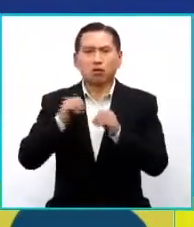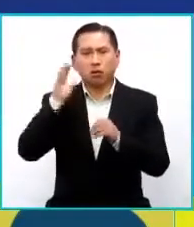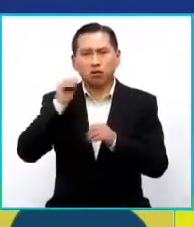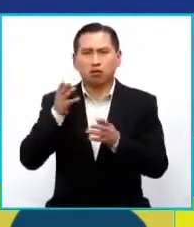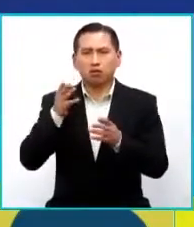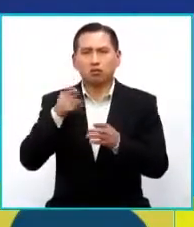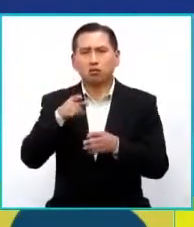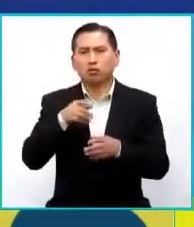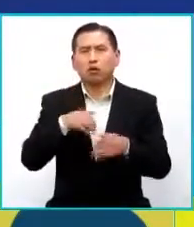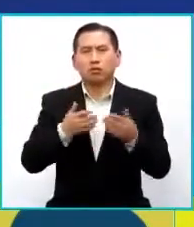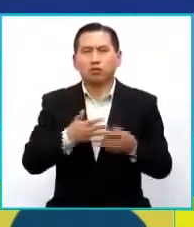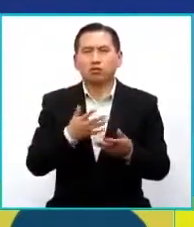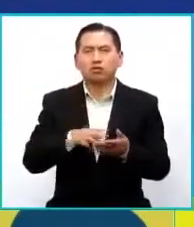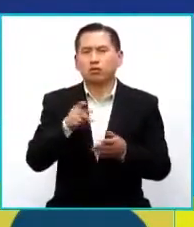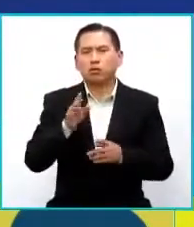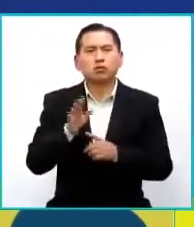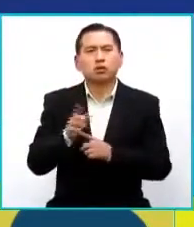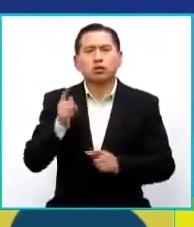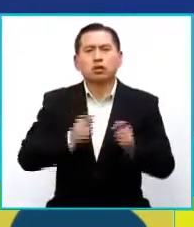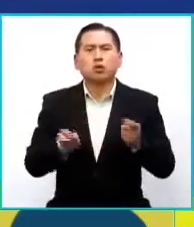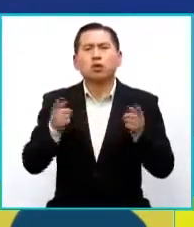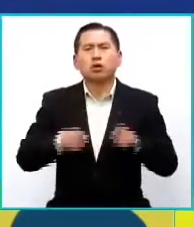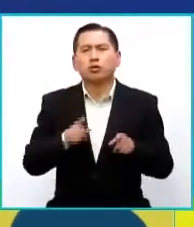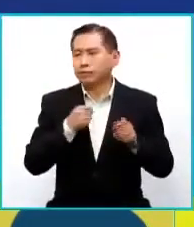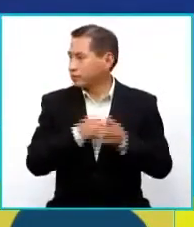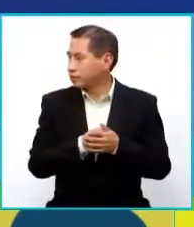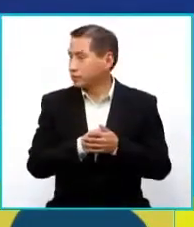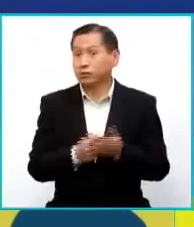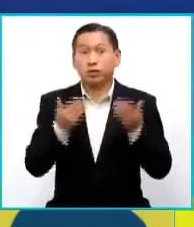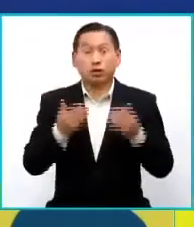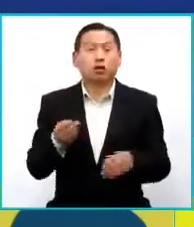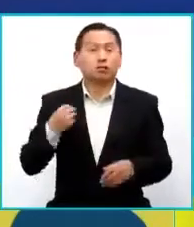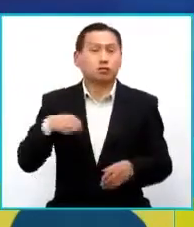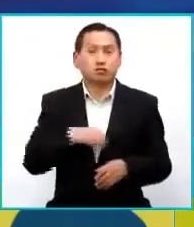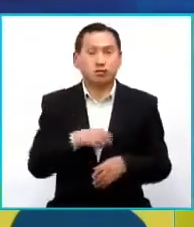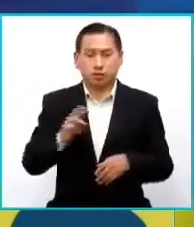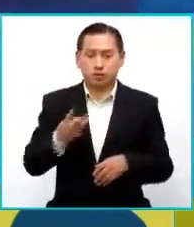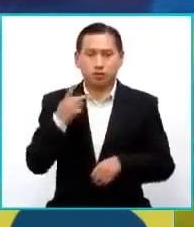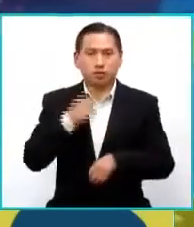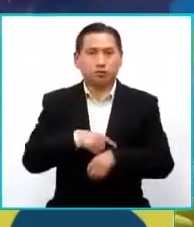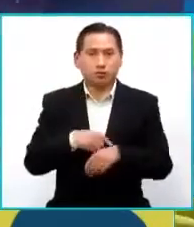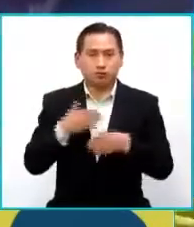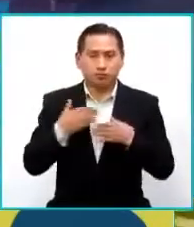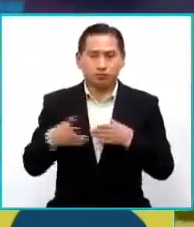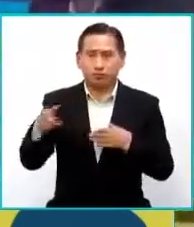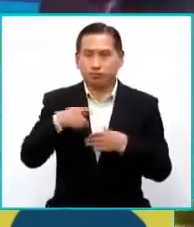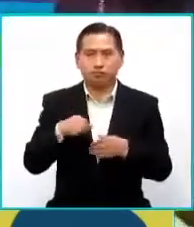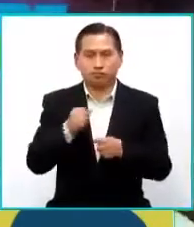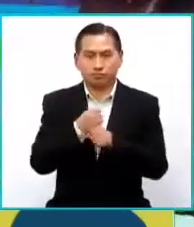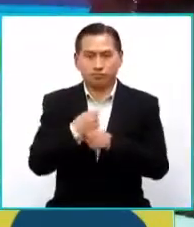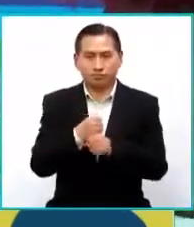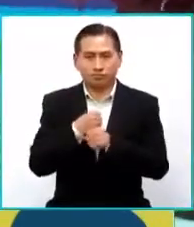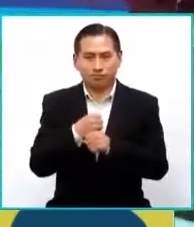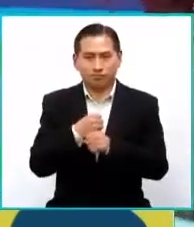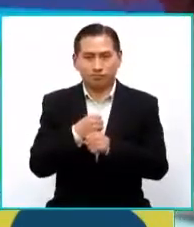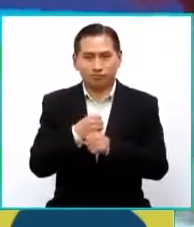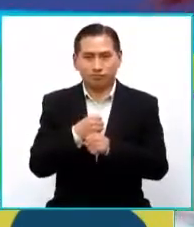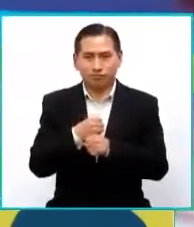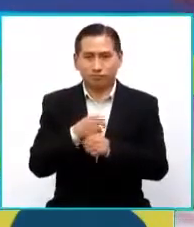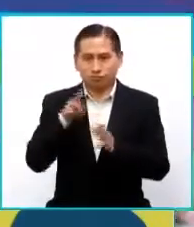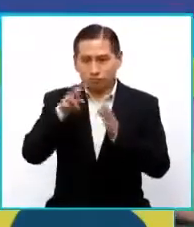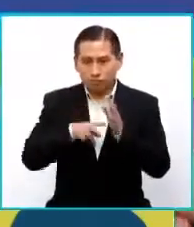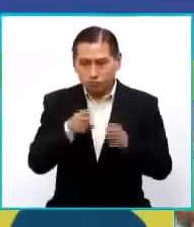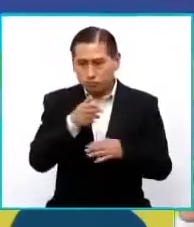desenvuelves en eso? ¿Cuándo va a ser la presentación, Ana? Ahora estamos en la segunda fase que es la producción, estamos haciendo una producción